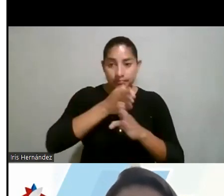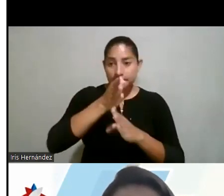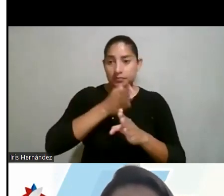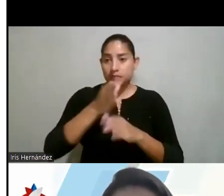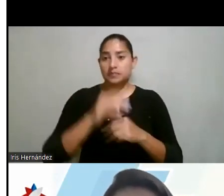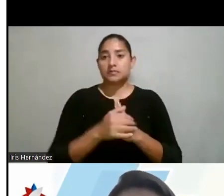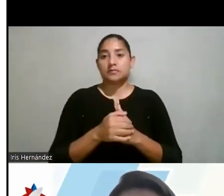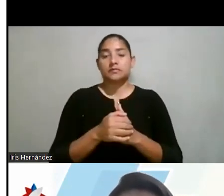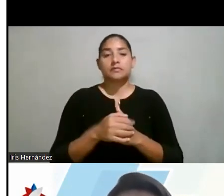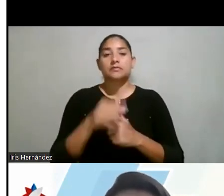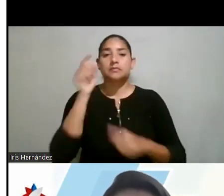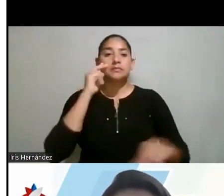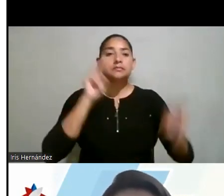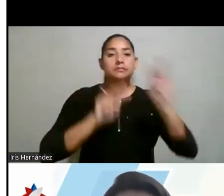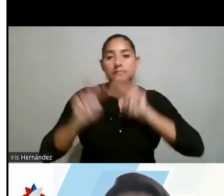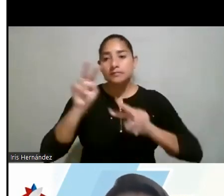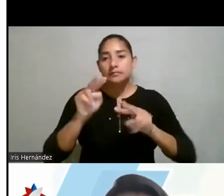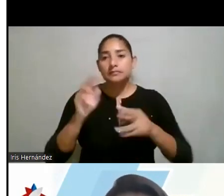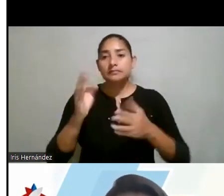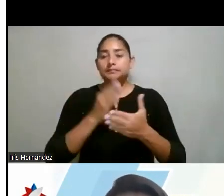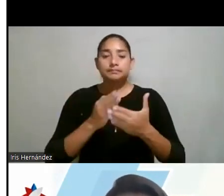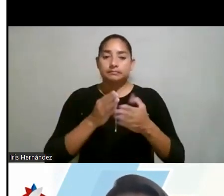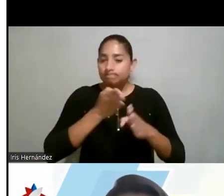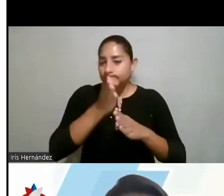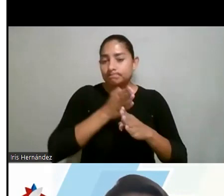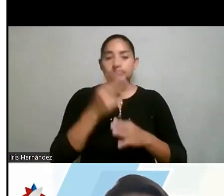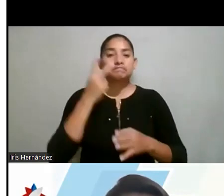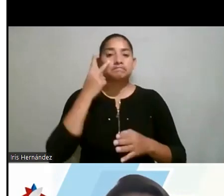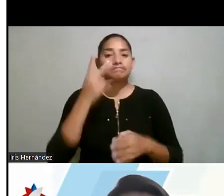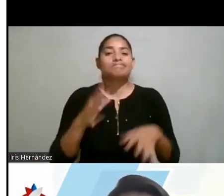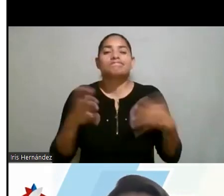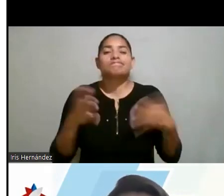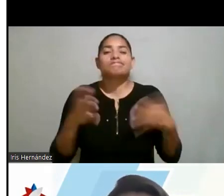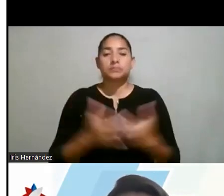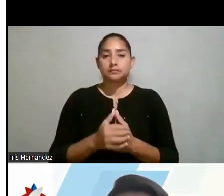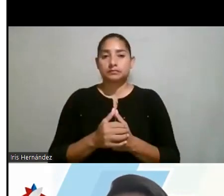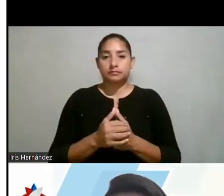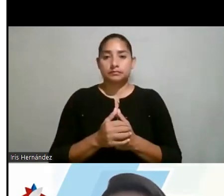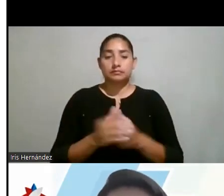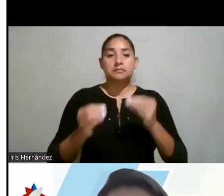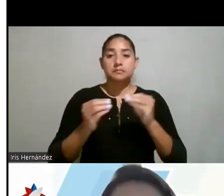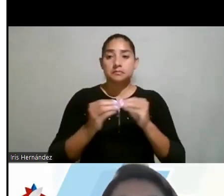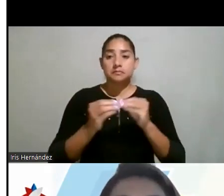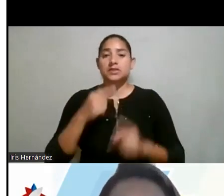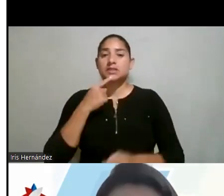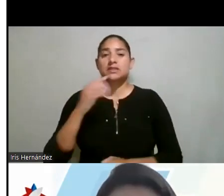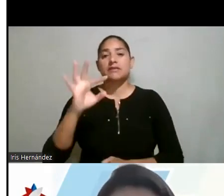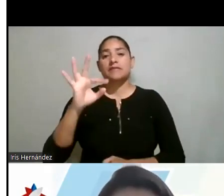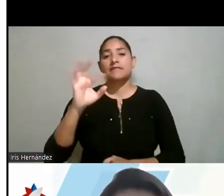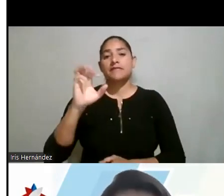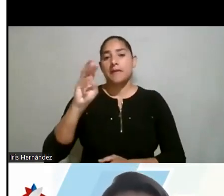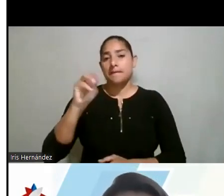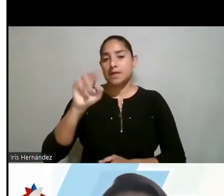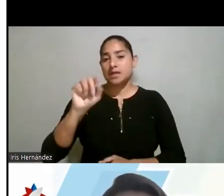como ustedes observan, hay carreras que se ven muy, lo que unas personas han llamado feminizadas